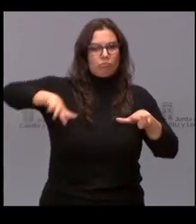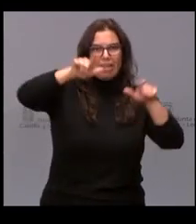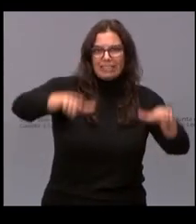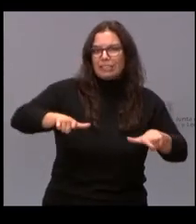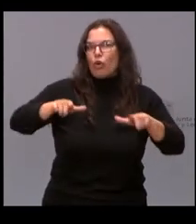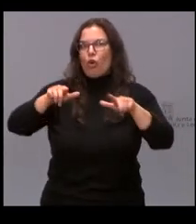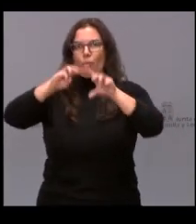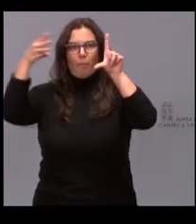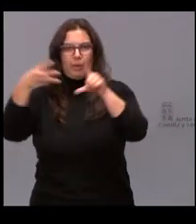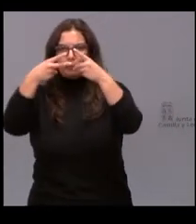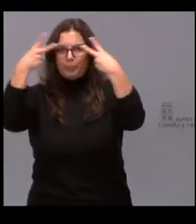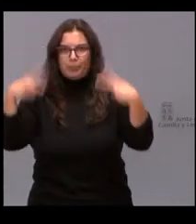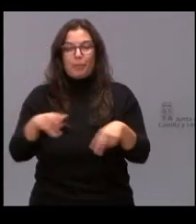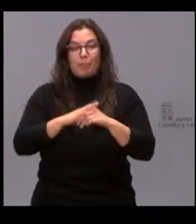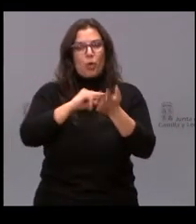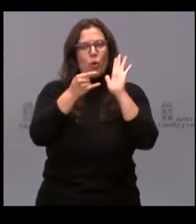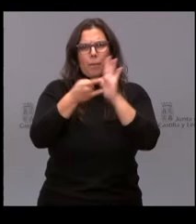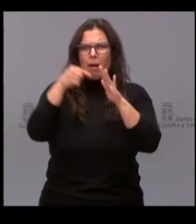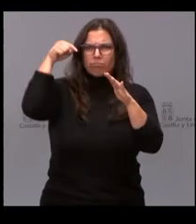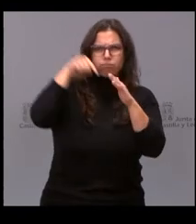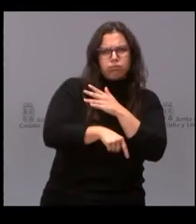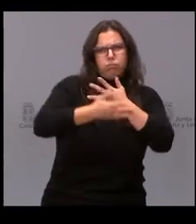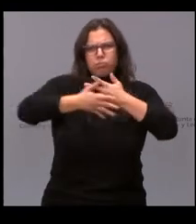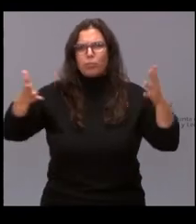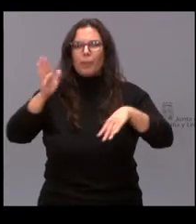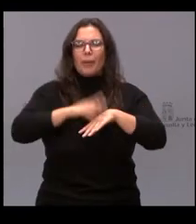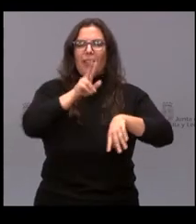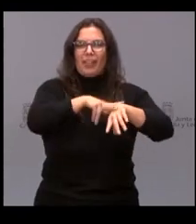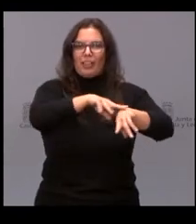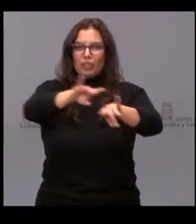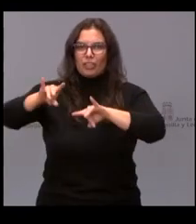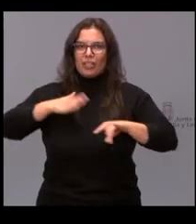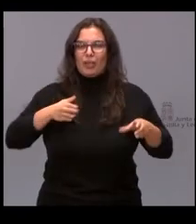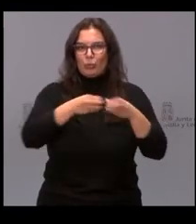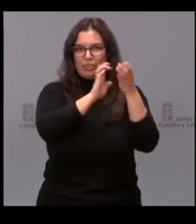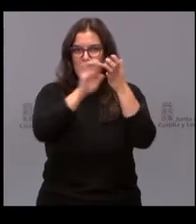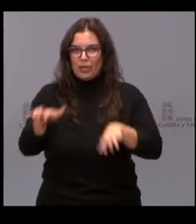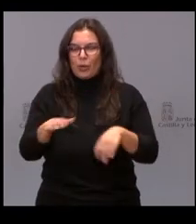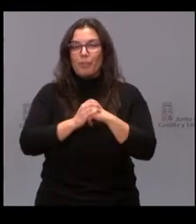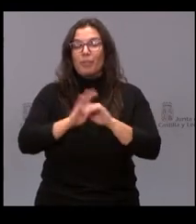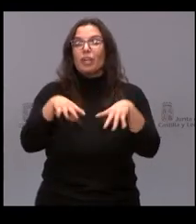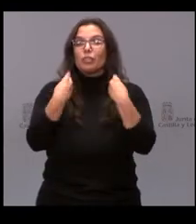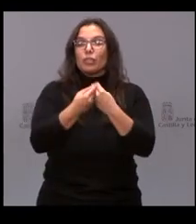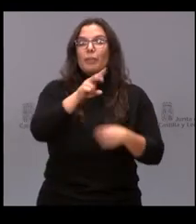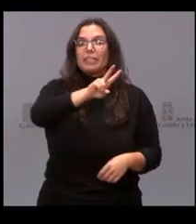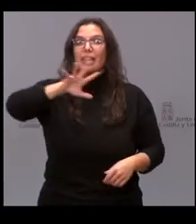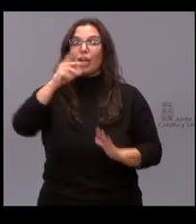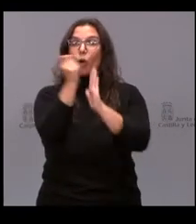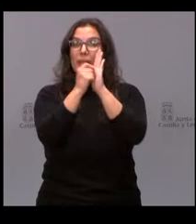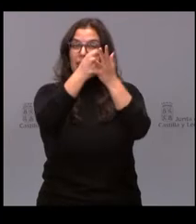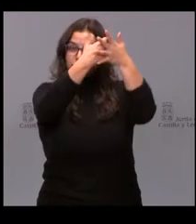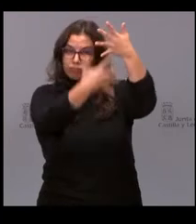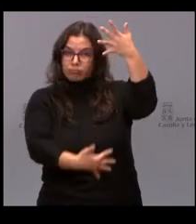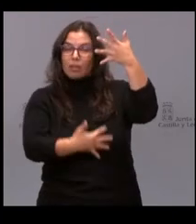definitiva, un plan amplio y diverso para las delegaciones territoriales de la Junta de Castilla y León, con un total de 25 medidas a